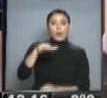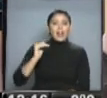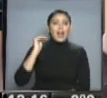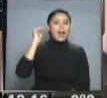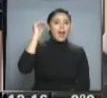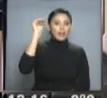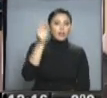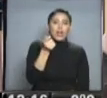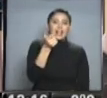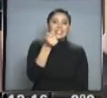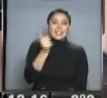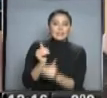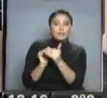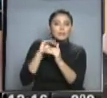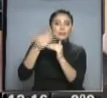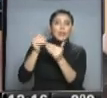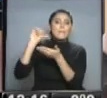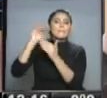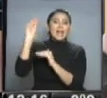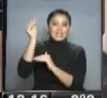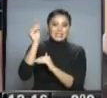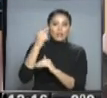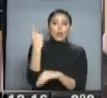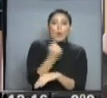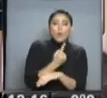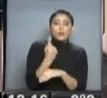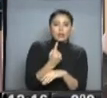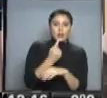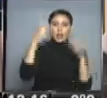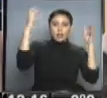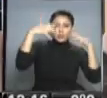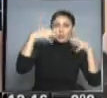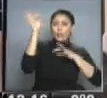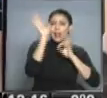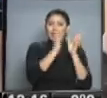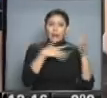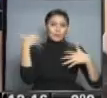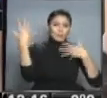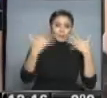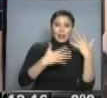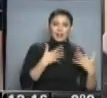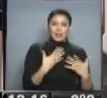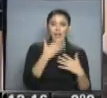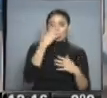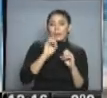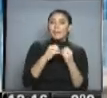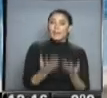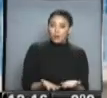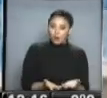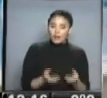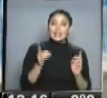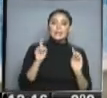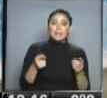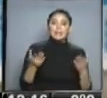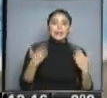casi con el límite con Brasil. Allí apenas en una hora lluvia y nieve, una mezcla de lluvia y nieve, pero rápidamente mejoró el tiempo. Además se